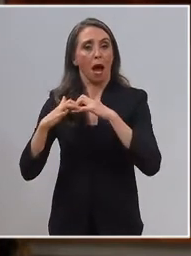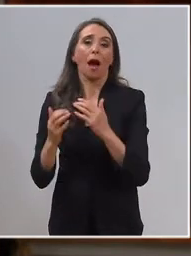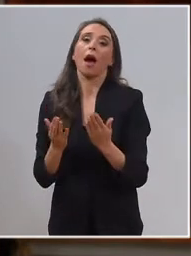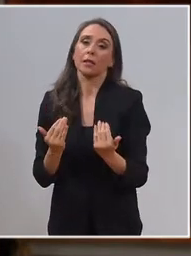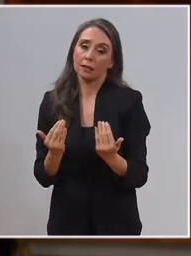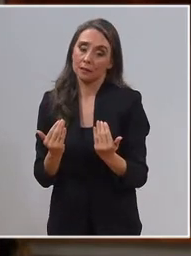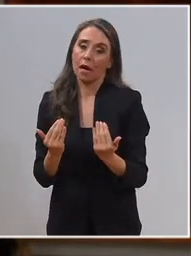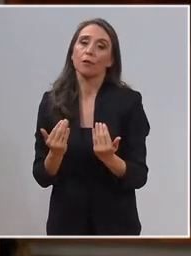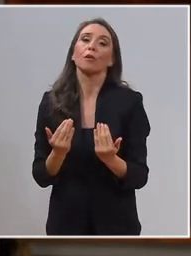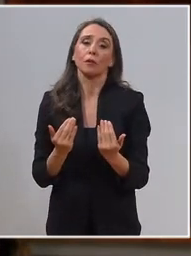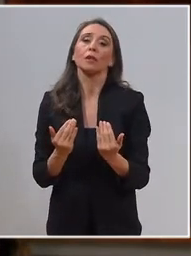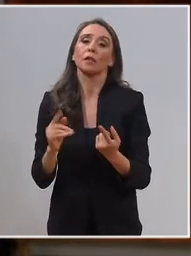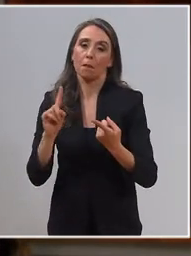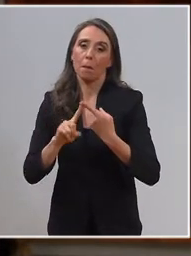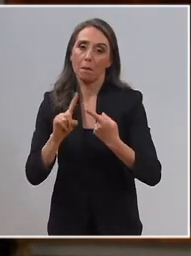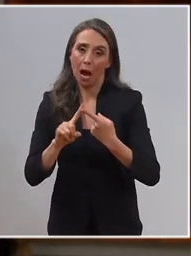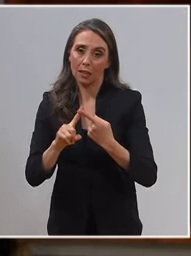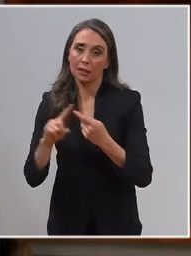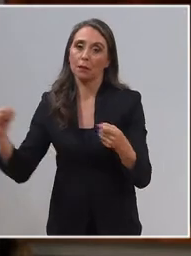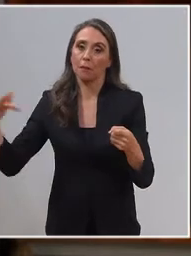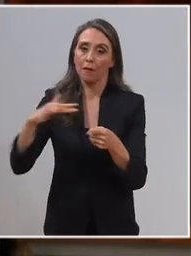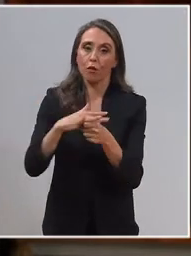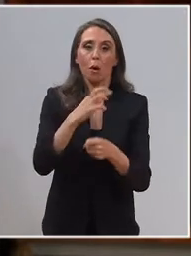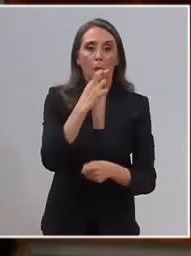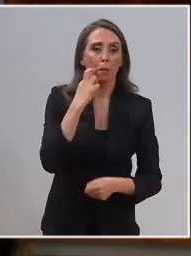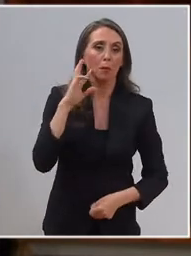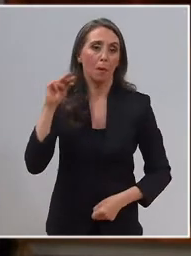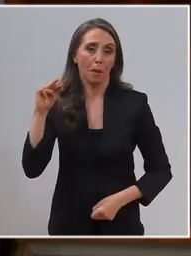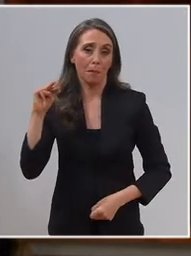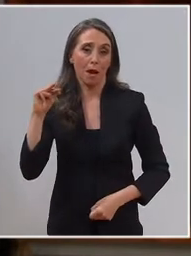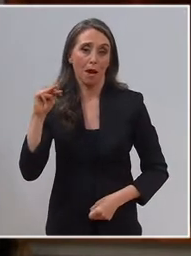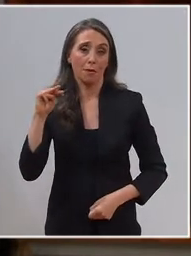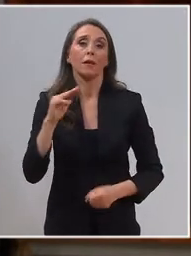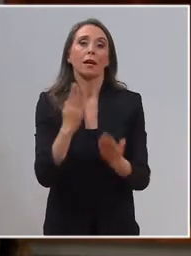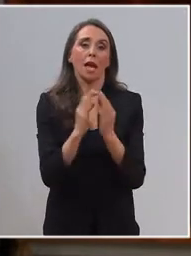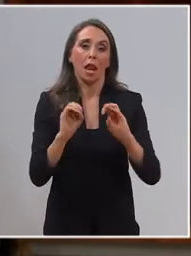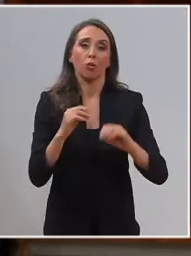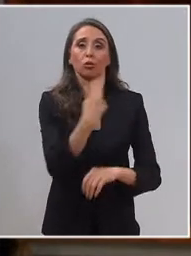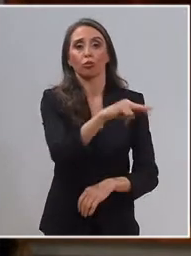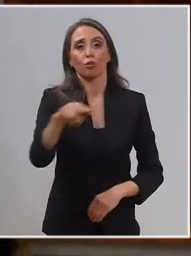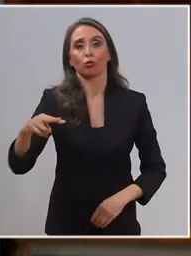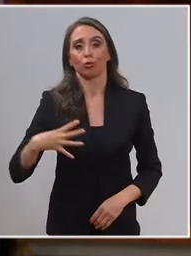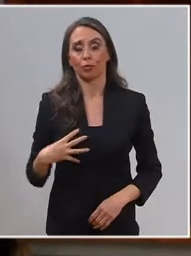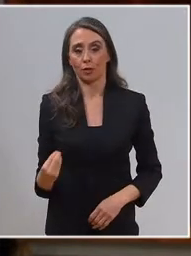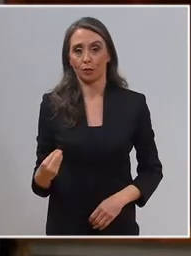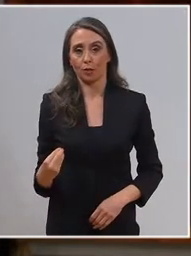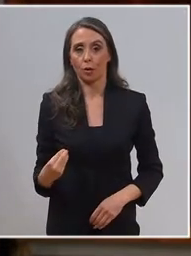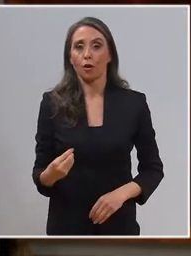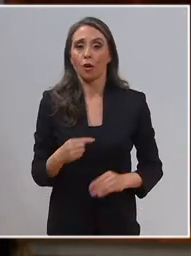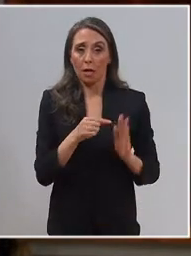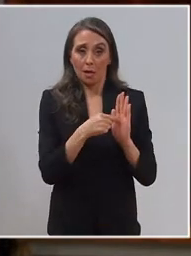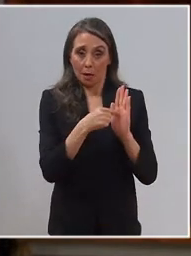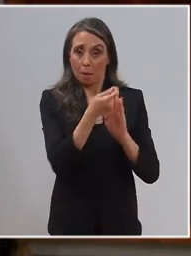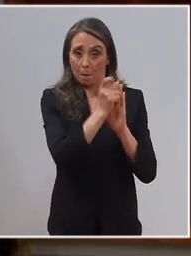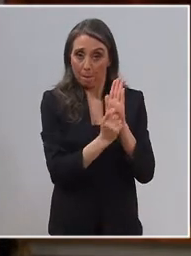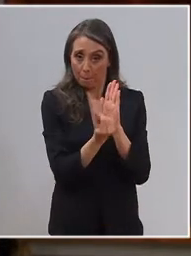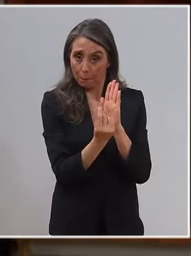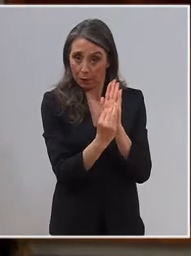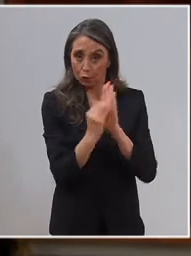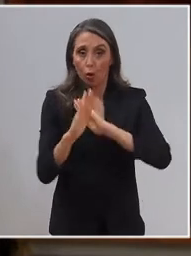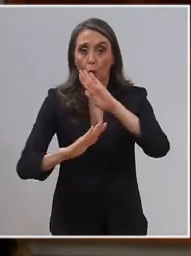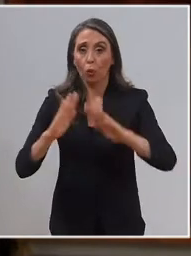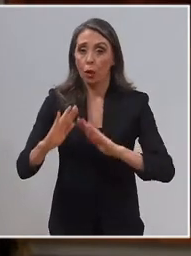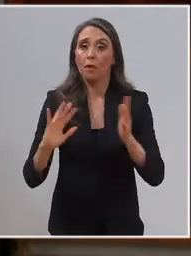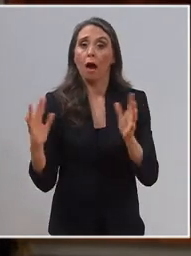necesaria participación e influencia de los padres en la educación de sus hijos. Este es un presupuesto que también cuida